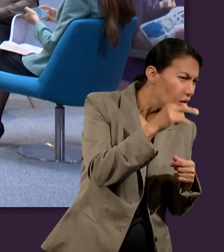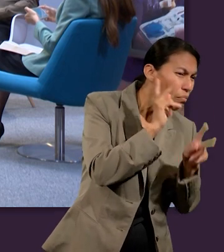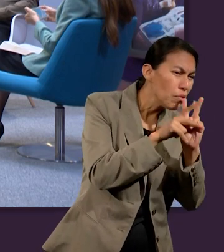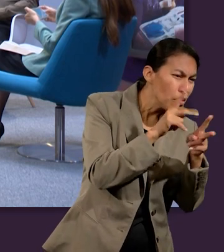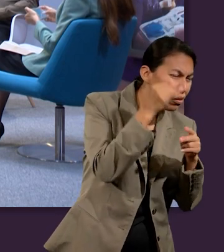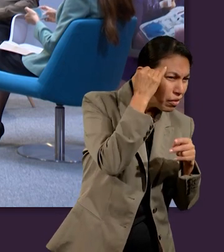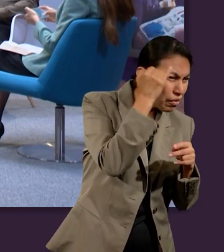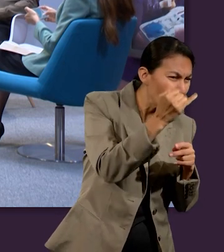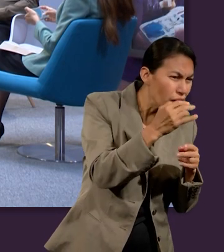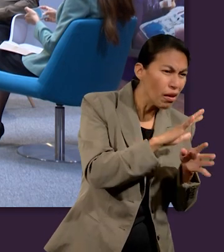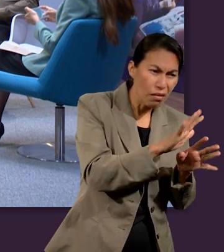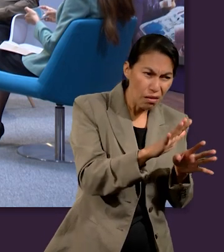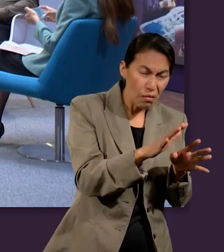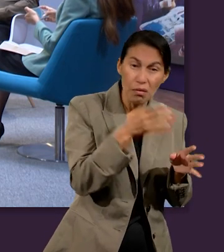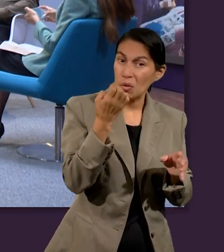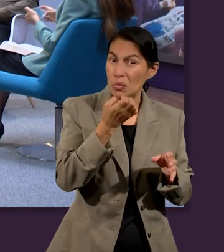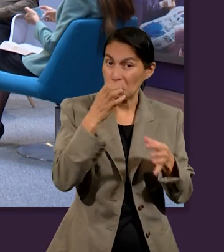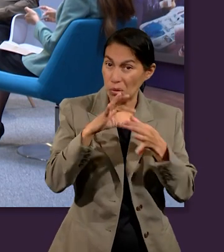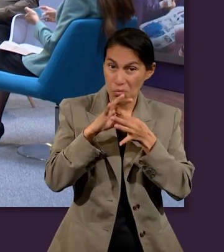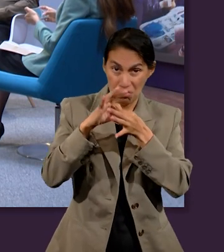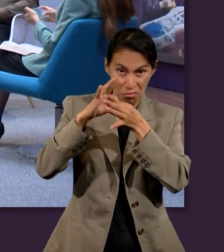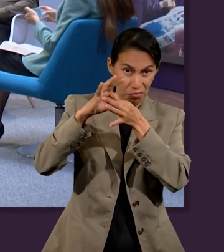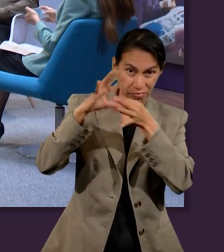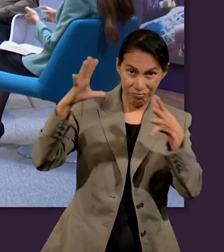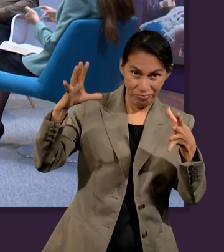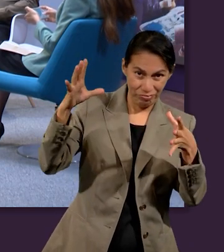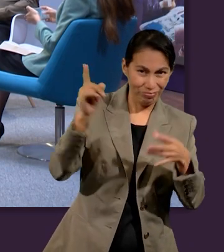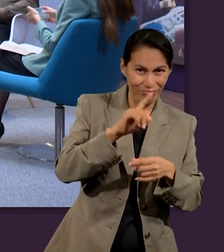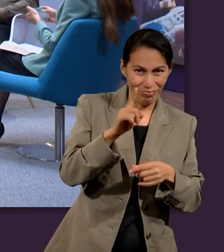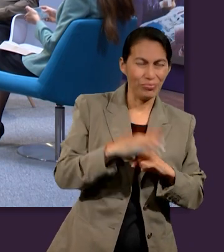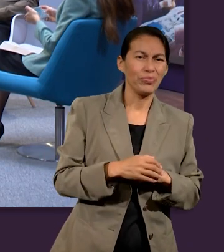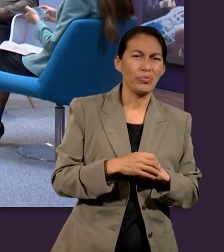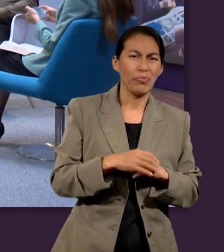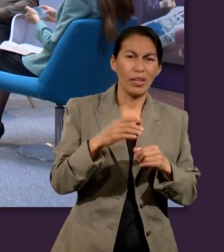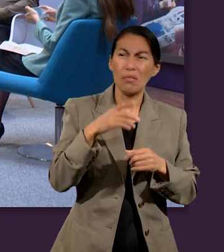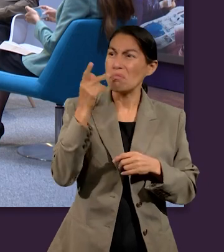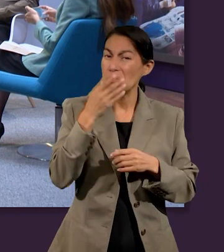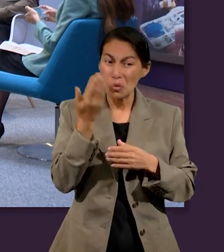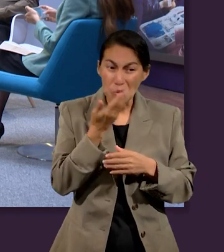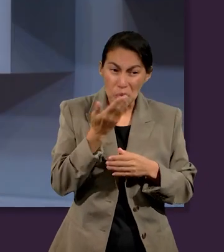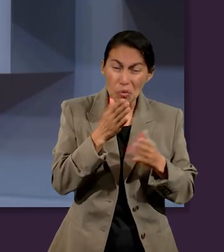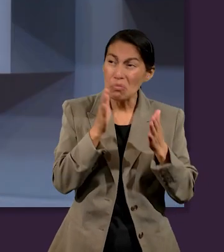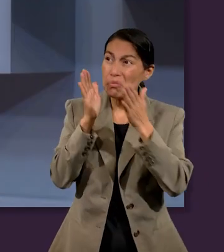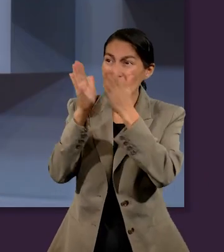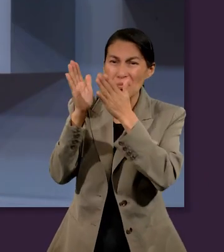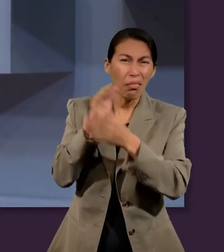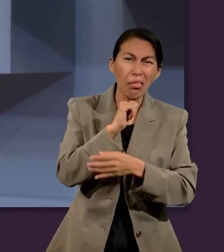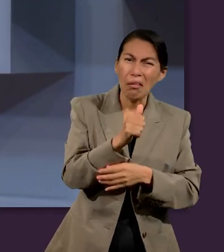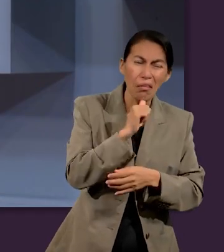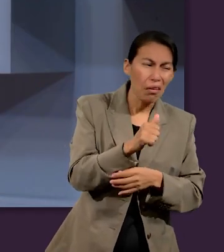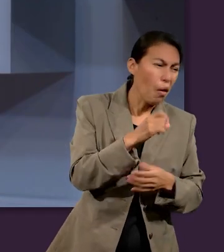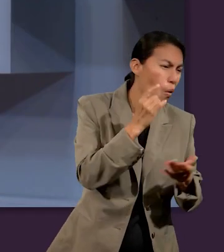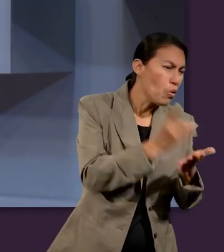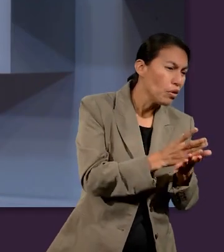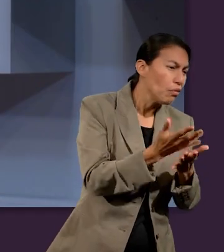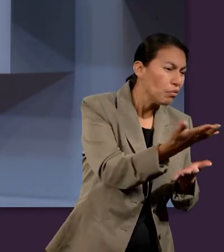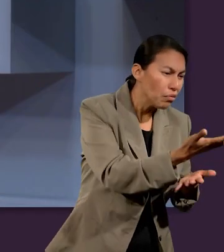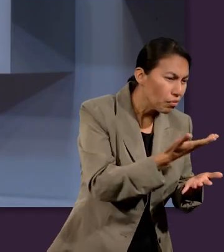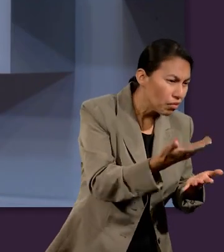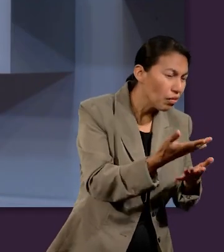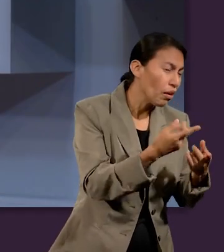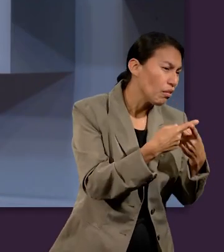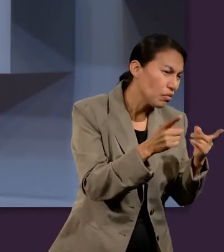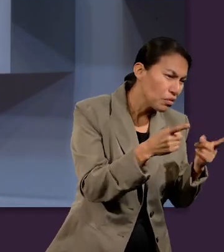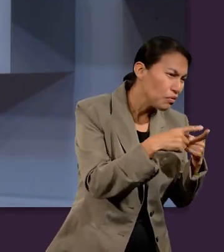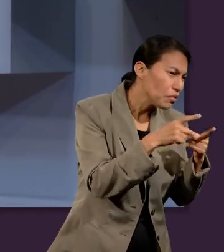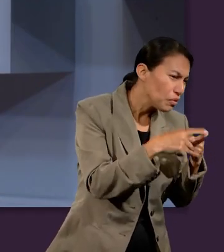el cielo, el infierno y tal, y quedarme solo con la primera impresión. Pero al final de la parábola, cuando se contrasta